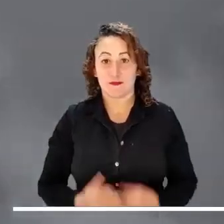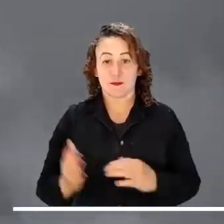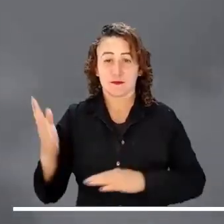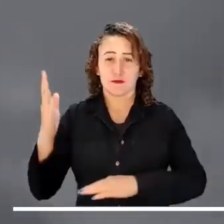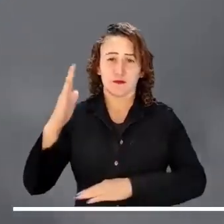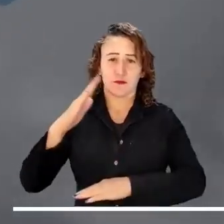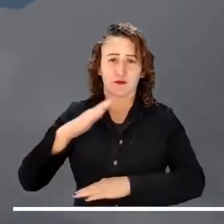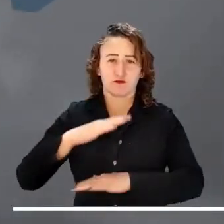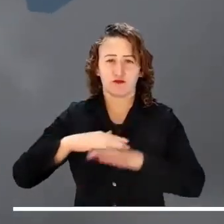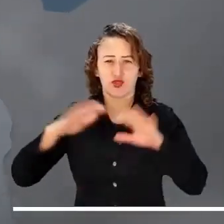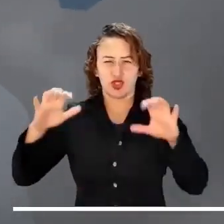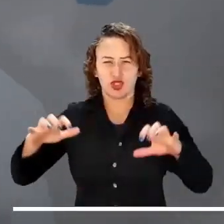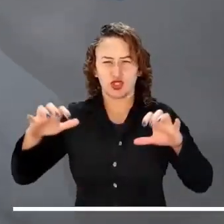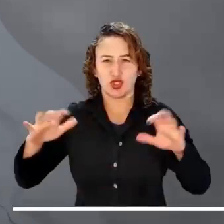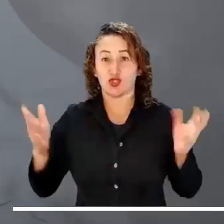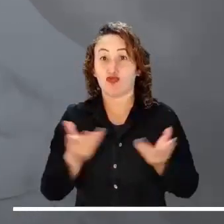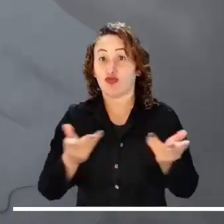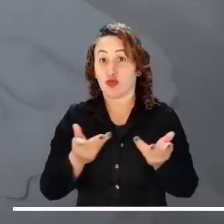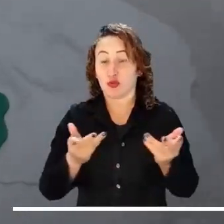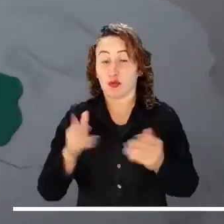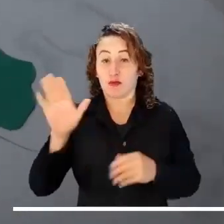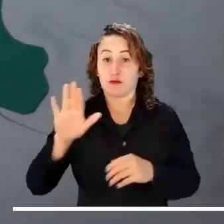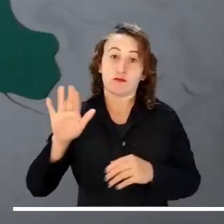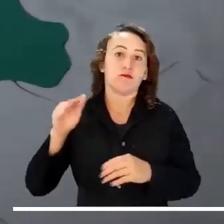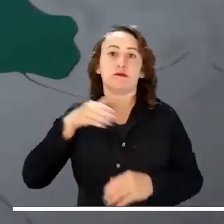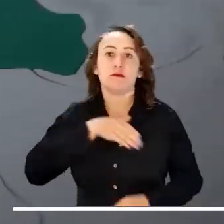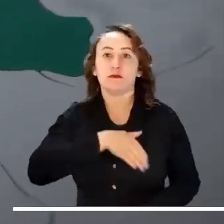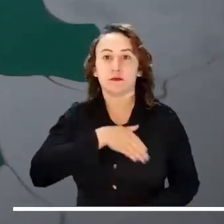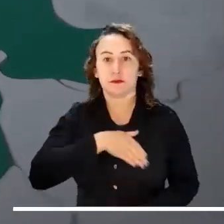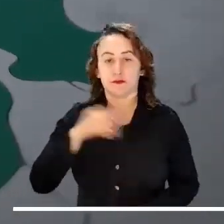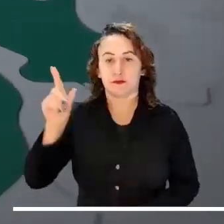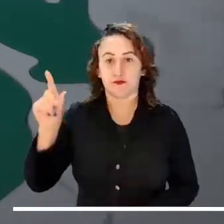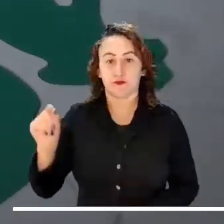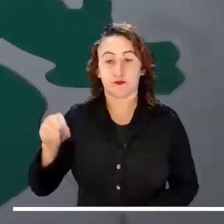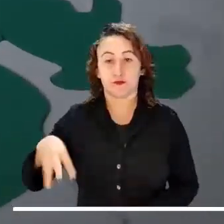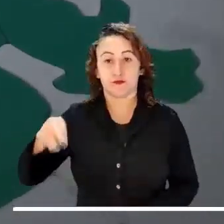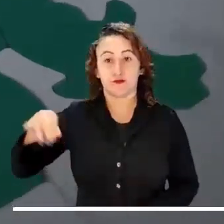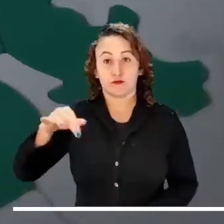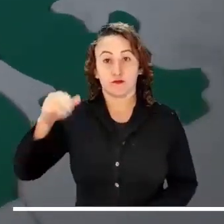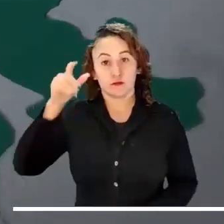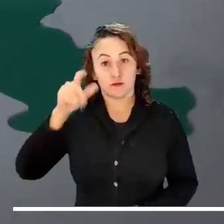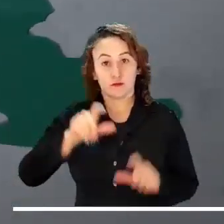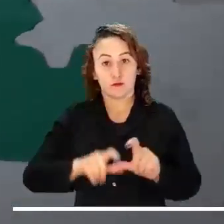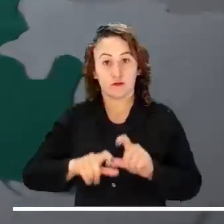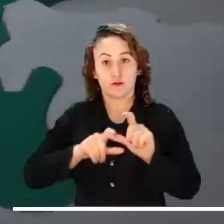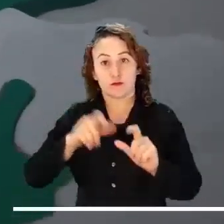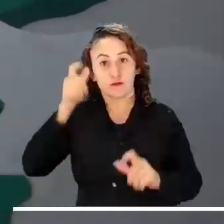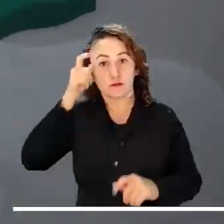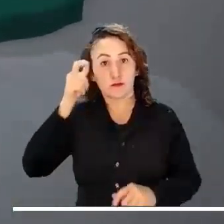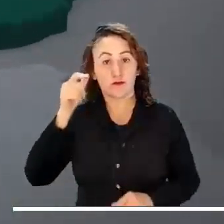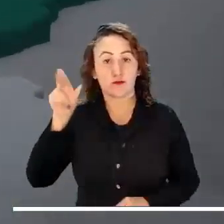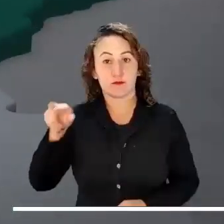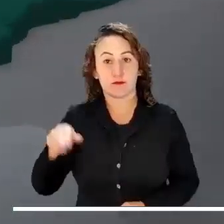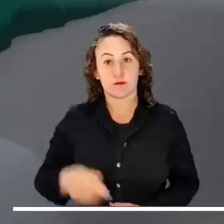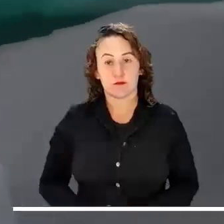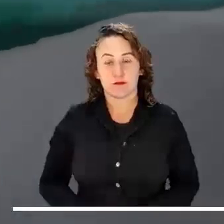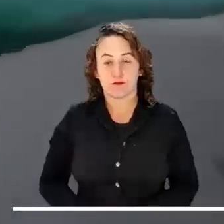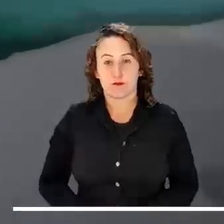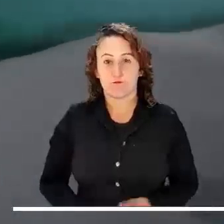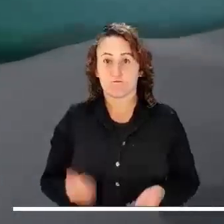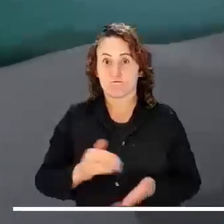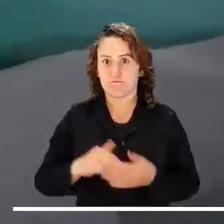Un final de jornada lluvioso se espera en los departamentos de Bolívar, Cesar, Magdalena, La Guajira, Córdoba y Sucre.